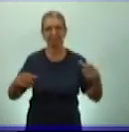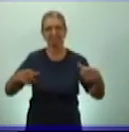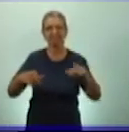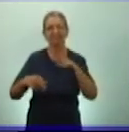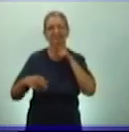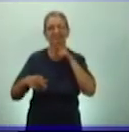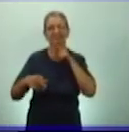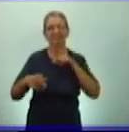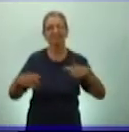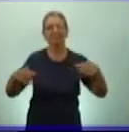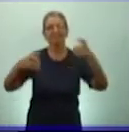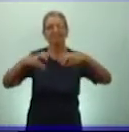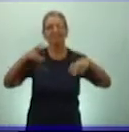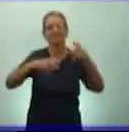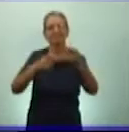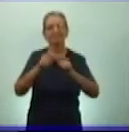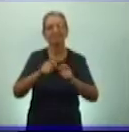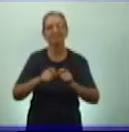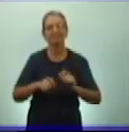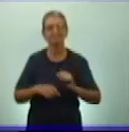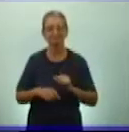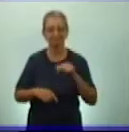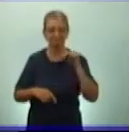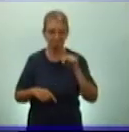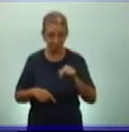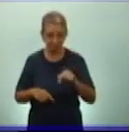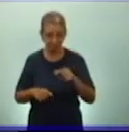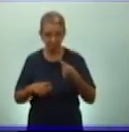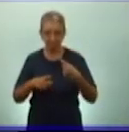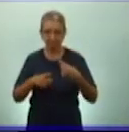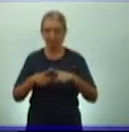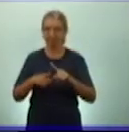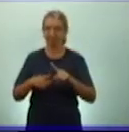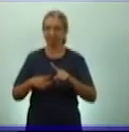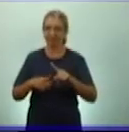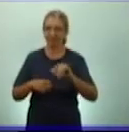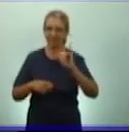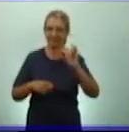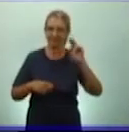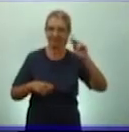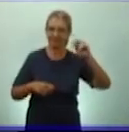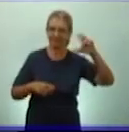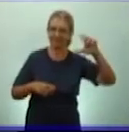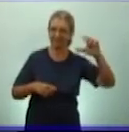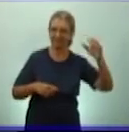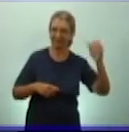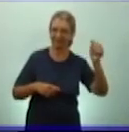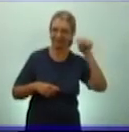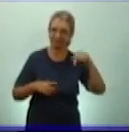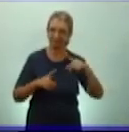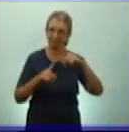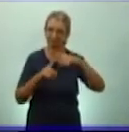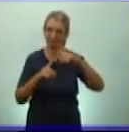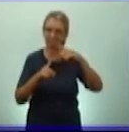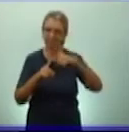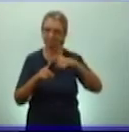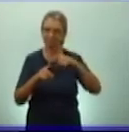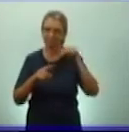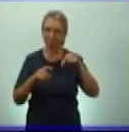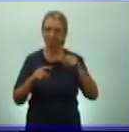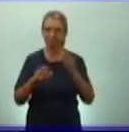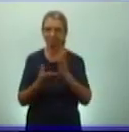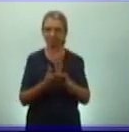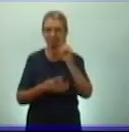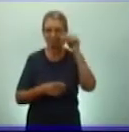un poco sobre la civilización inca. Por tanto es el tema que vamos a estar tratando en nuestro